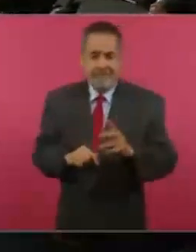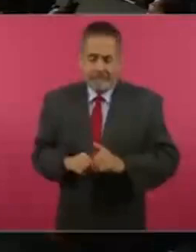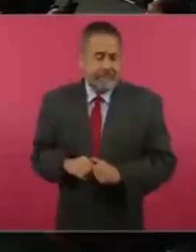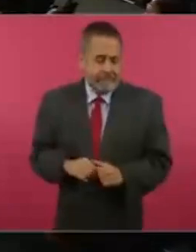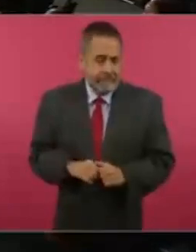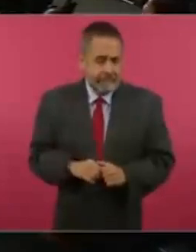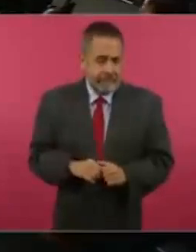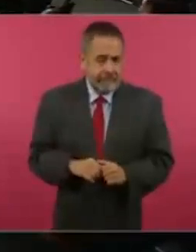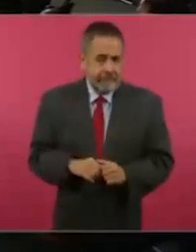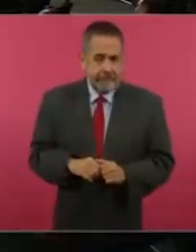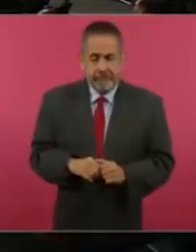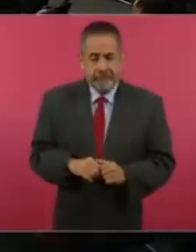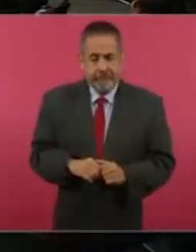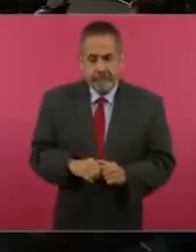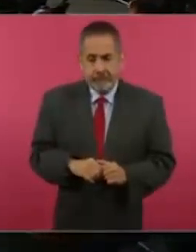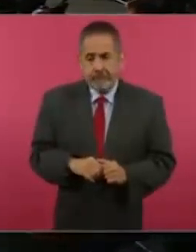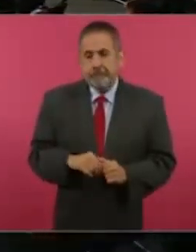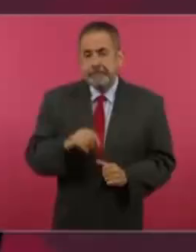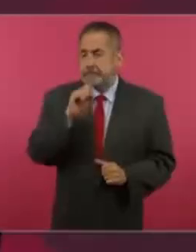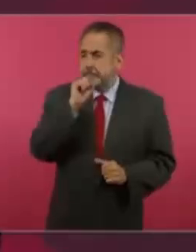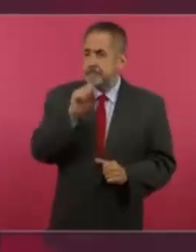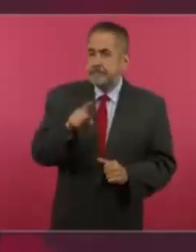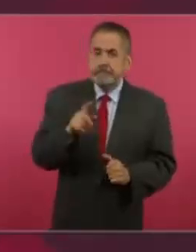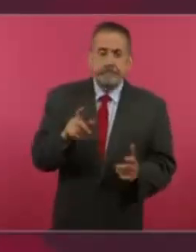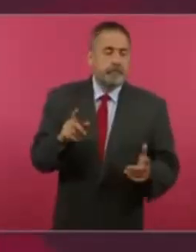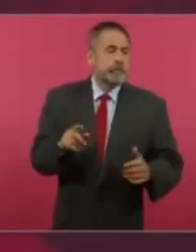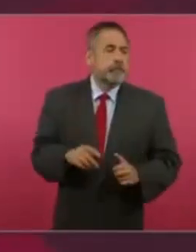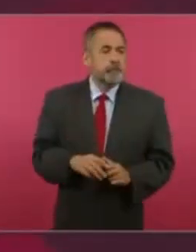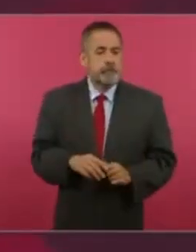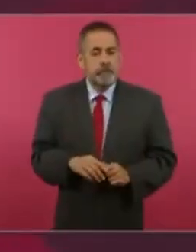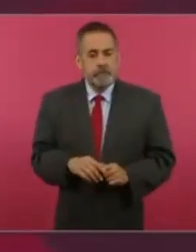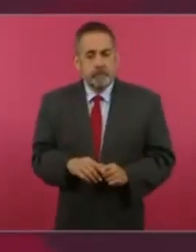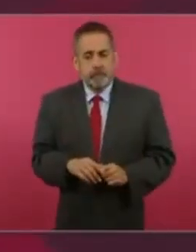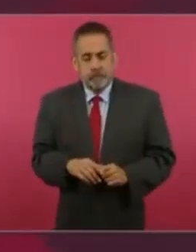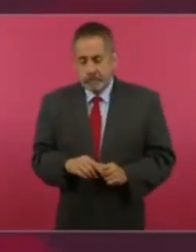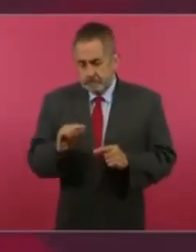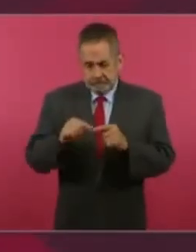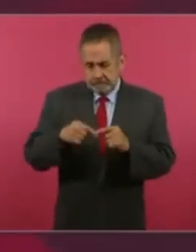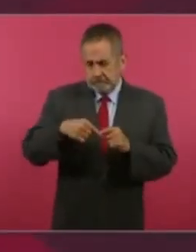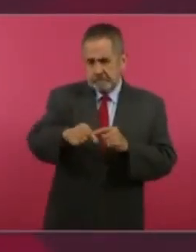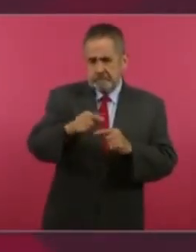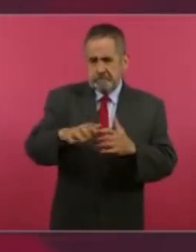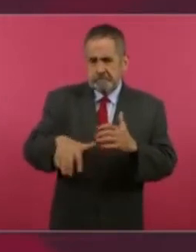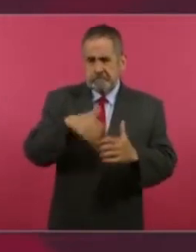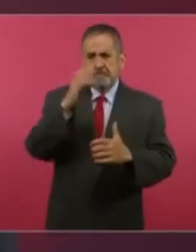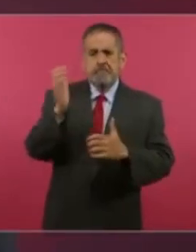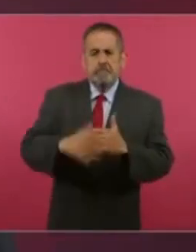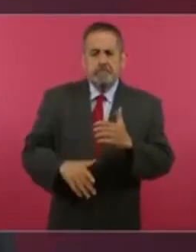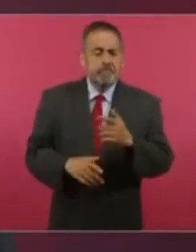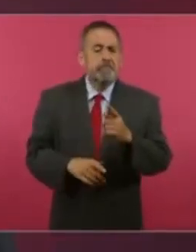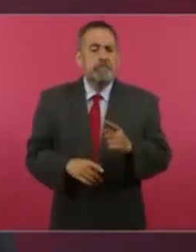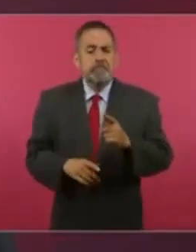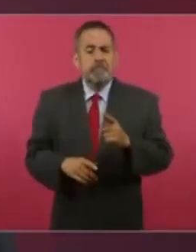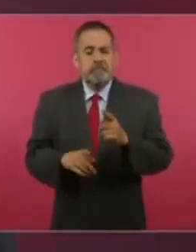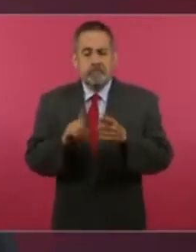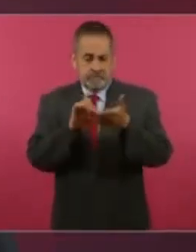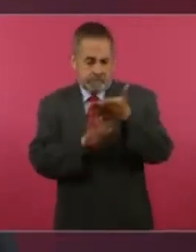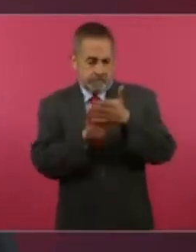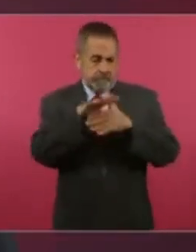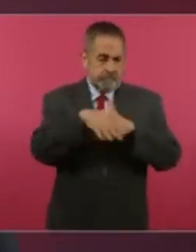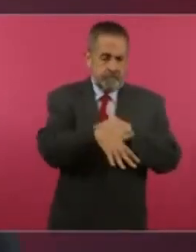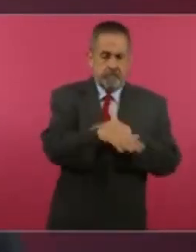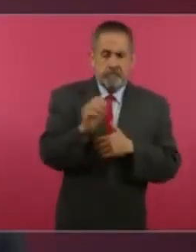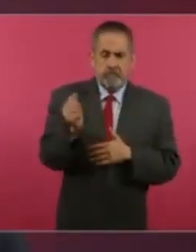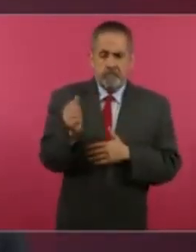estamos por terminar la presa de Santa María,